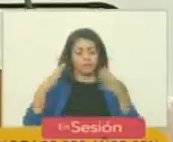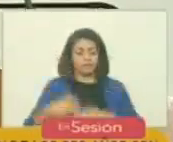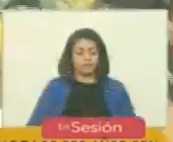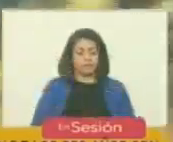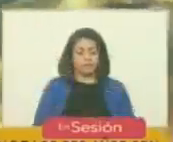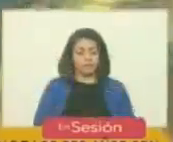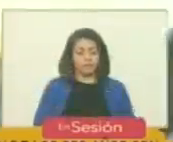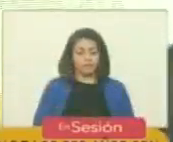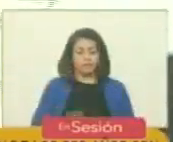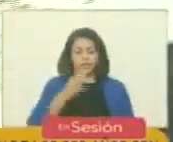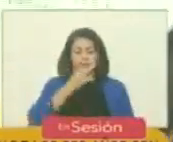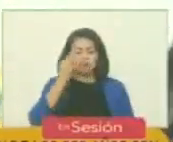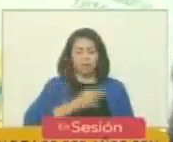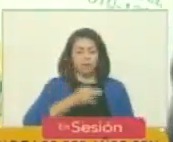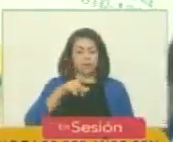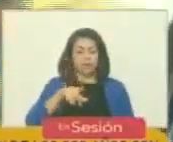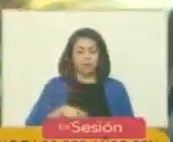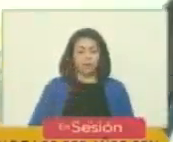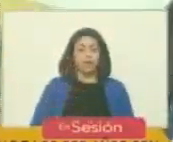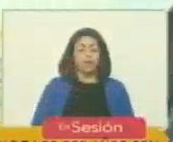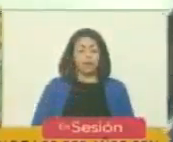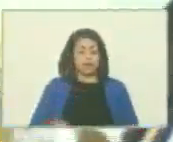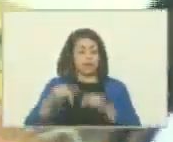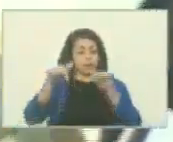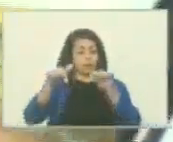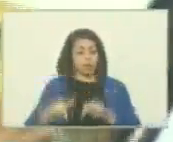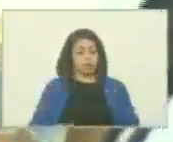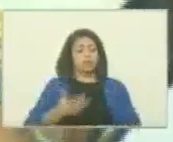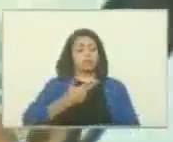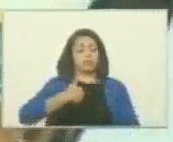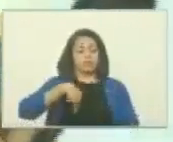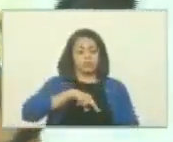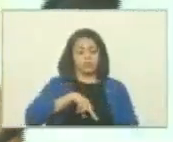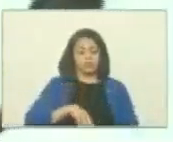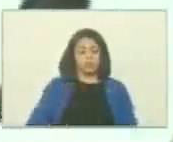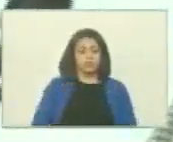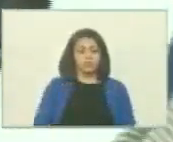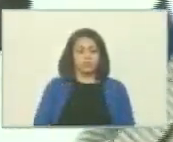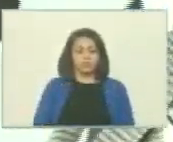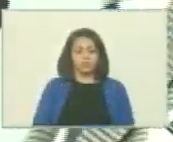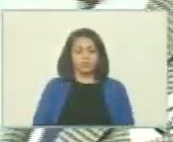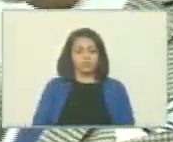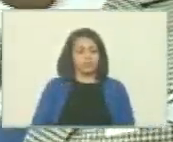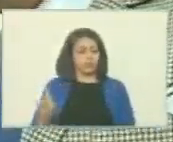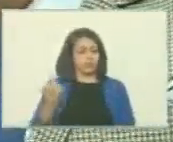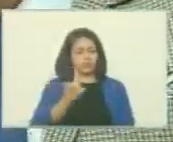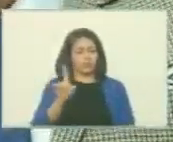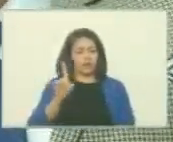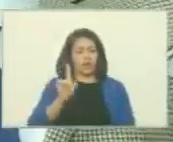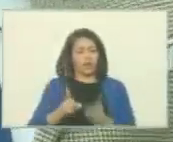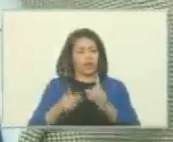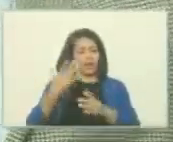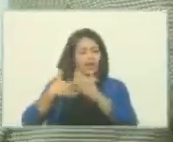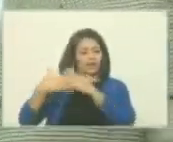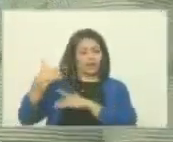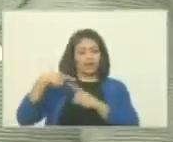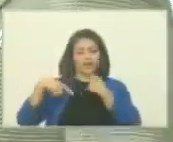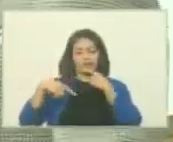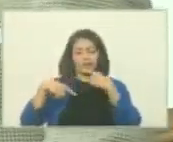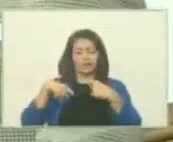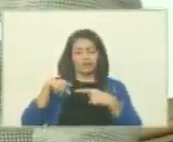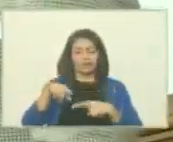es de verdad estuvo aquí entre nosotros. No como en estos días decía